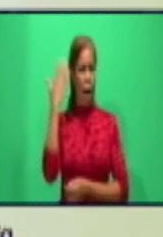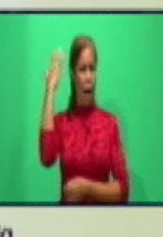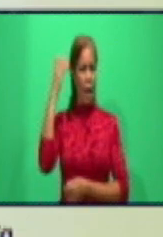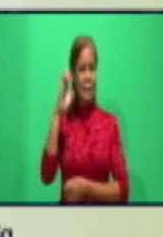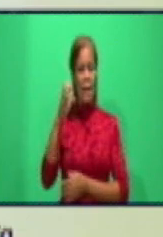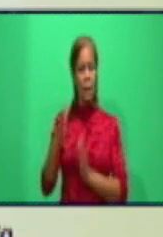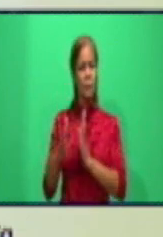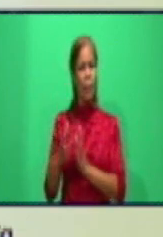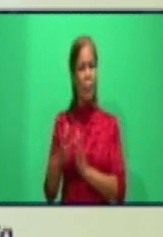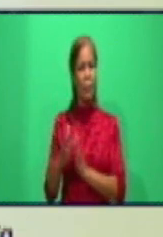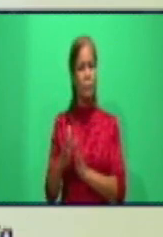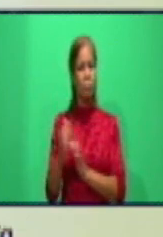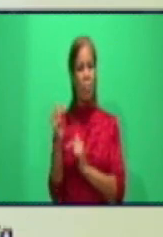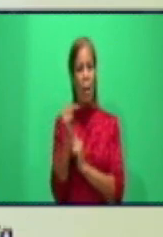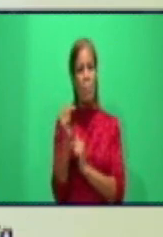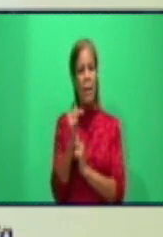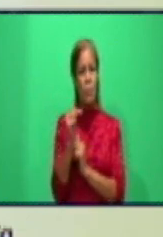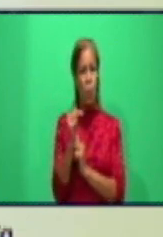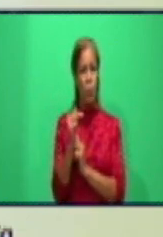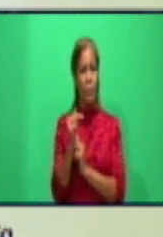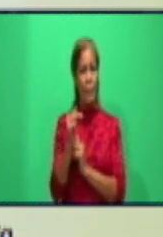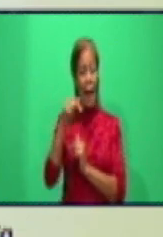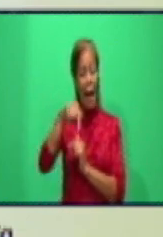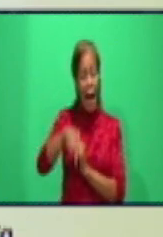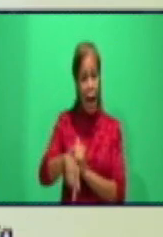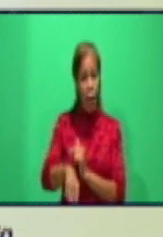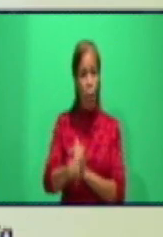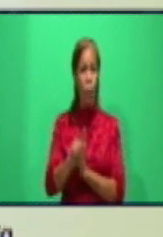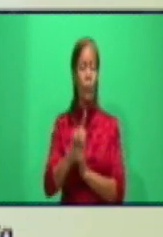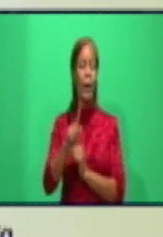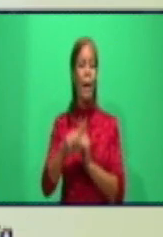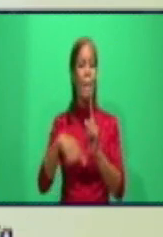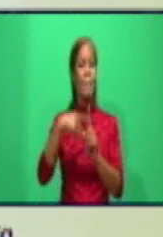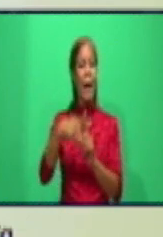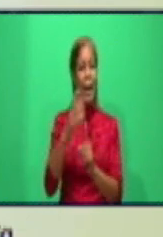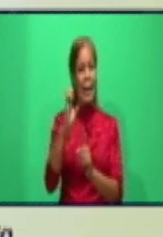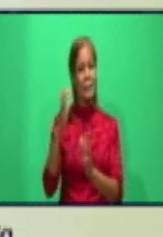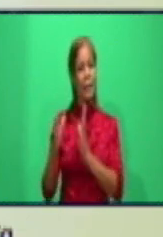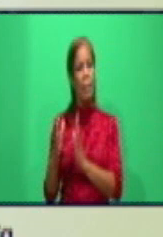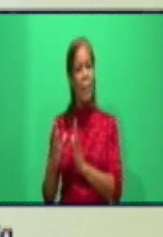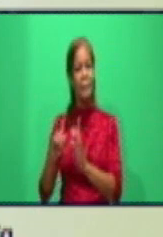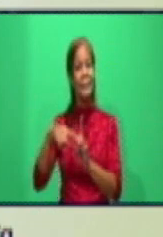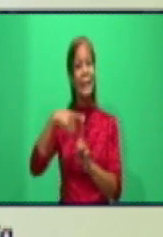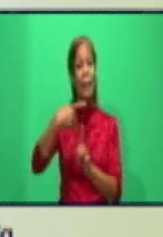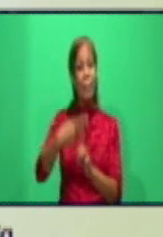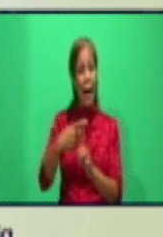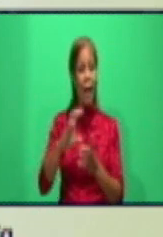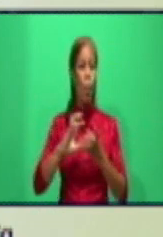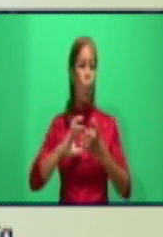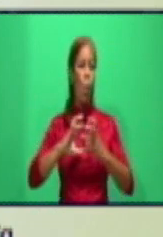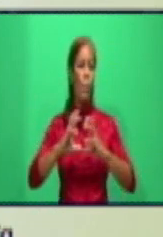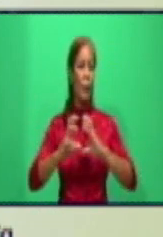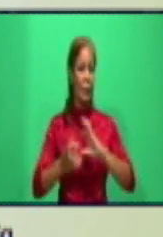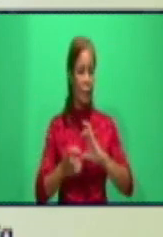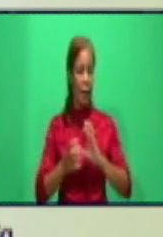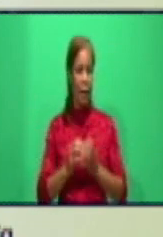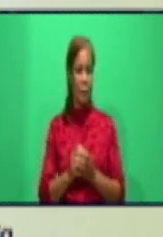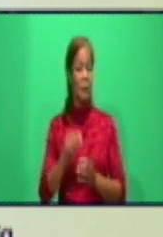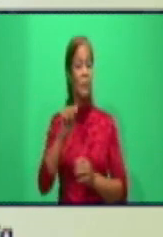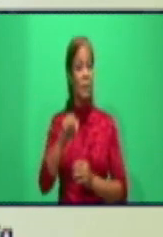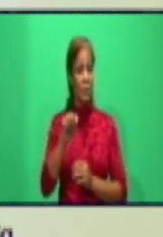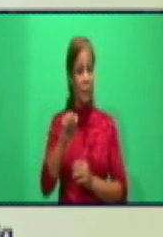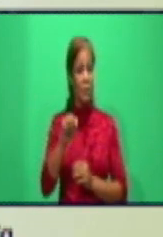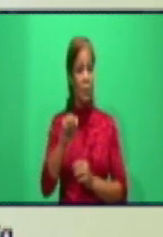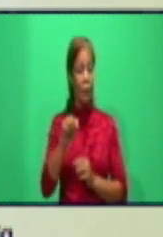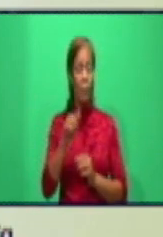un escenario ya de mayor complejidad, de mayor riesgo, y que va a llegar a un pico en ese